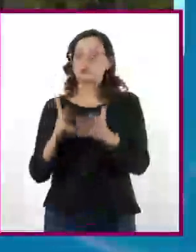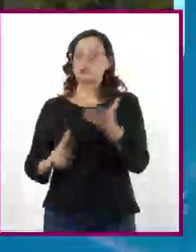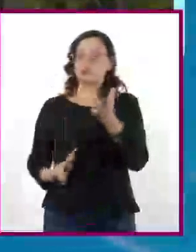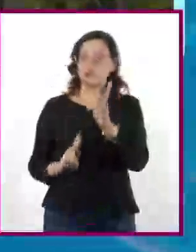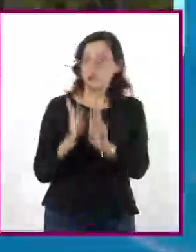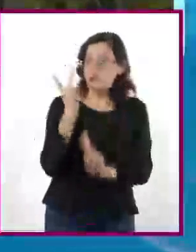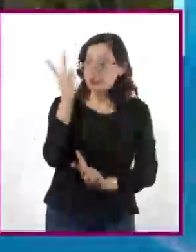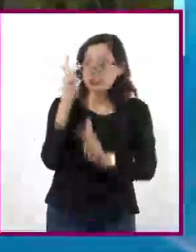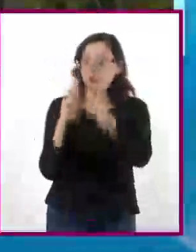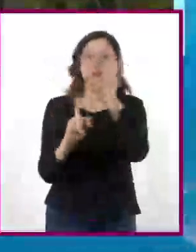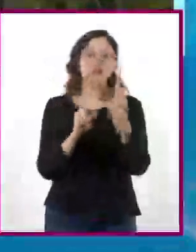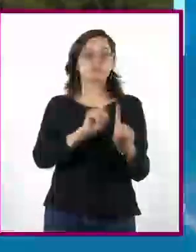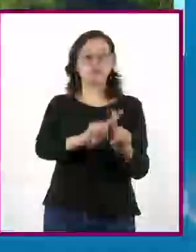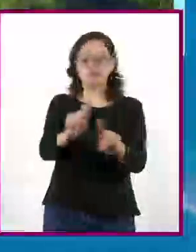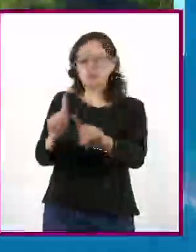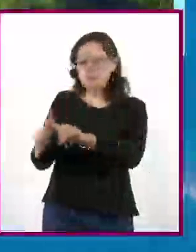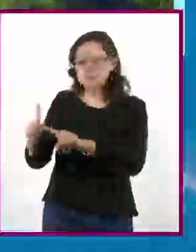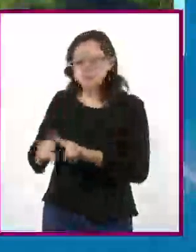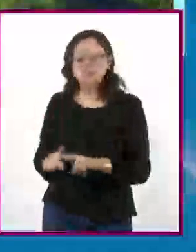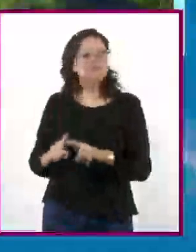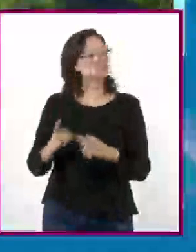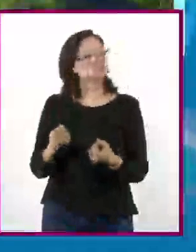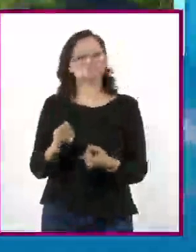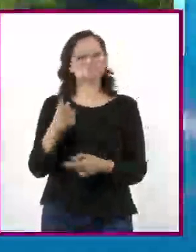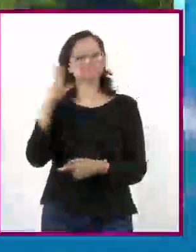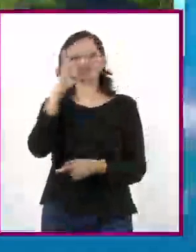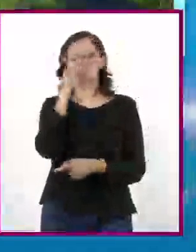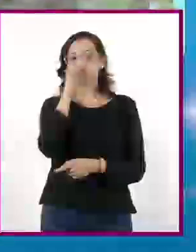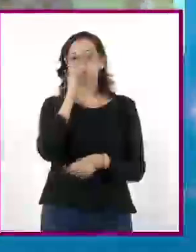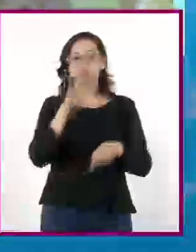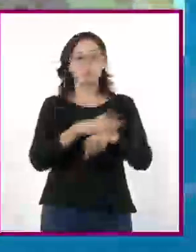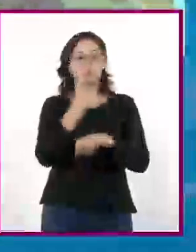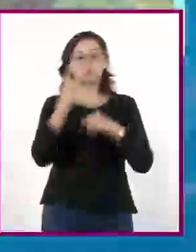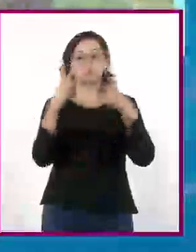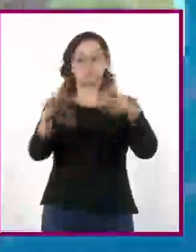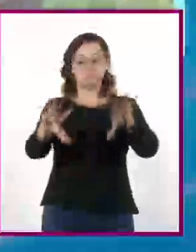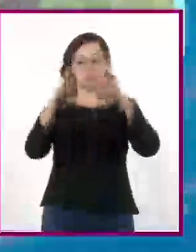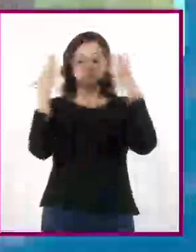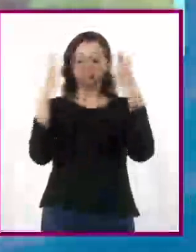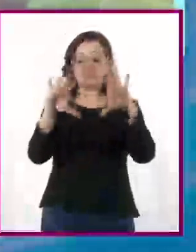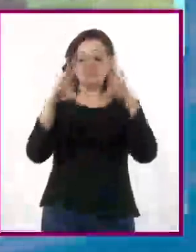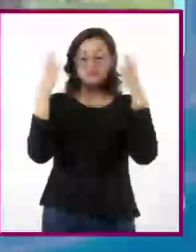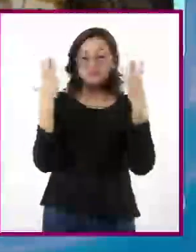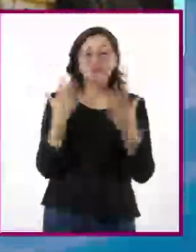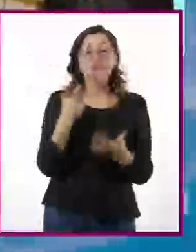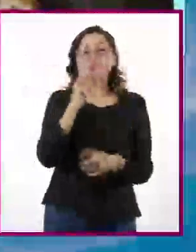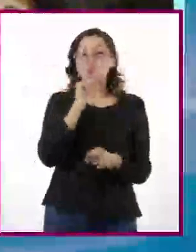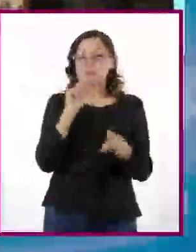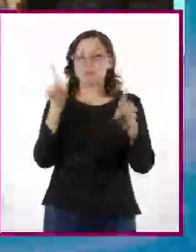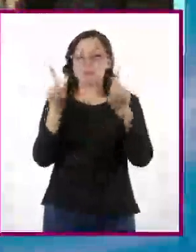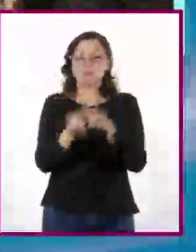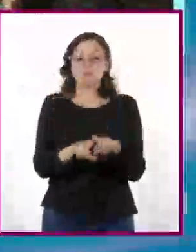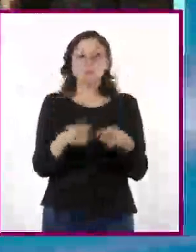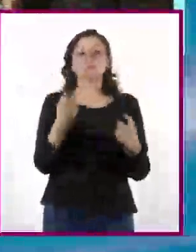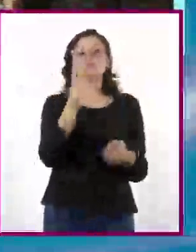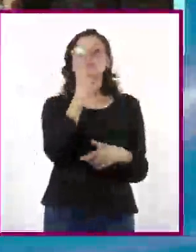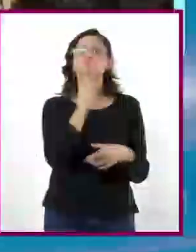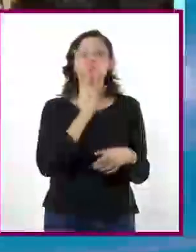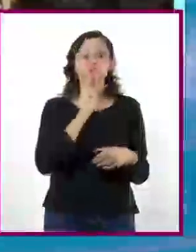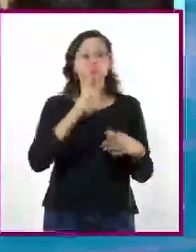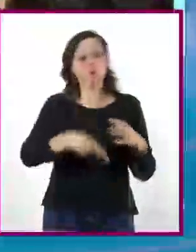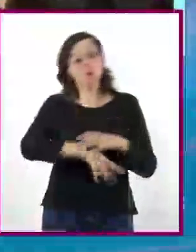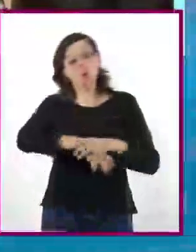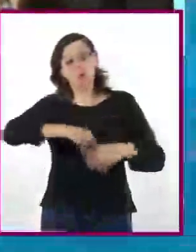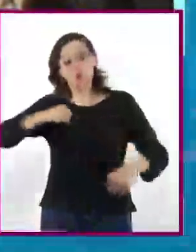La degradación del medio ambiente por el consumo desmedido de los recursos naturales y el uso creciente de combustibles fósiles, en especial